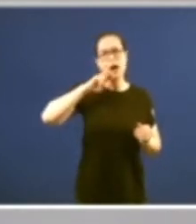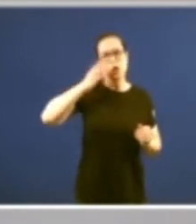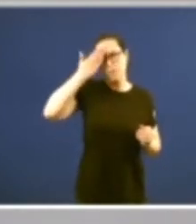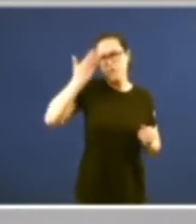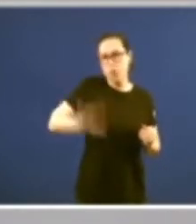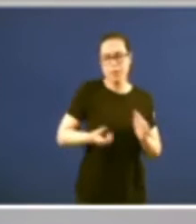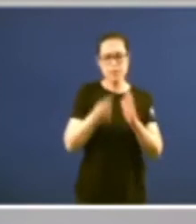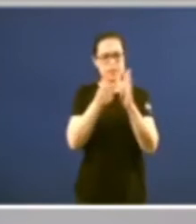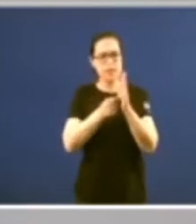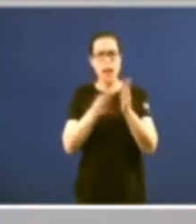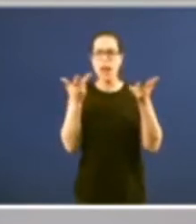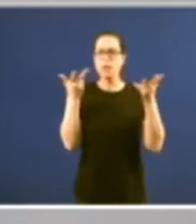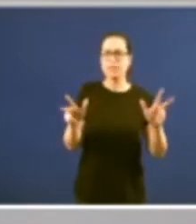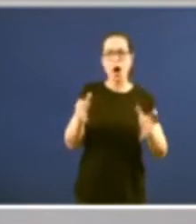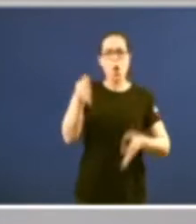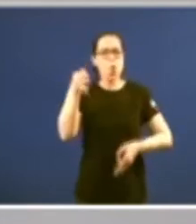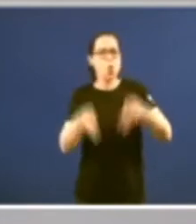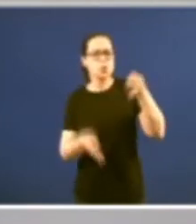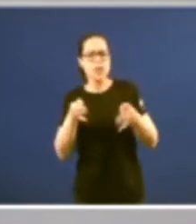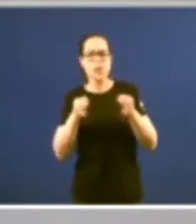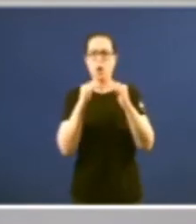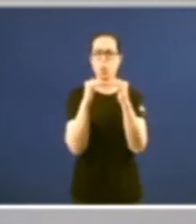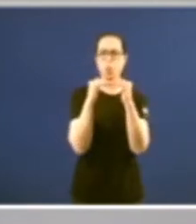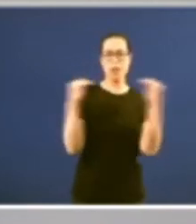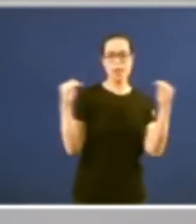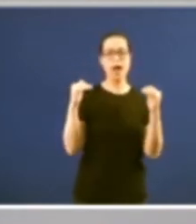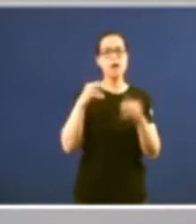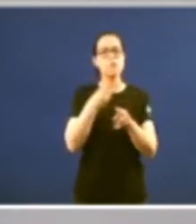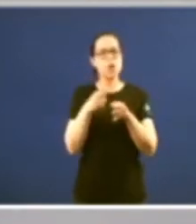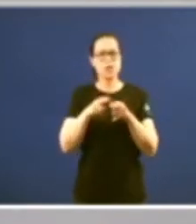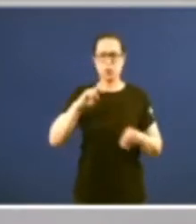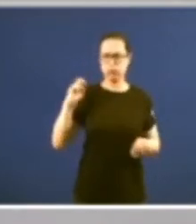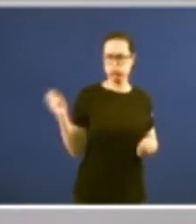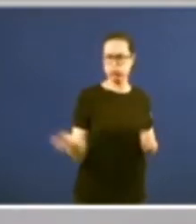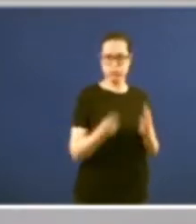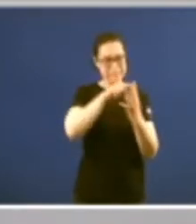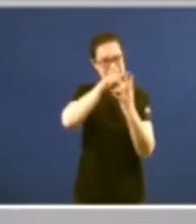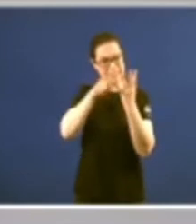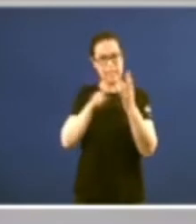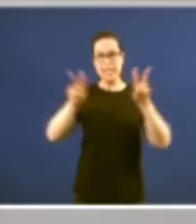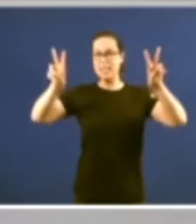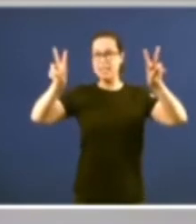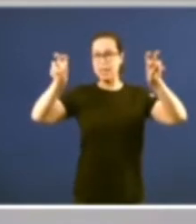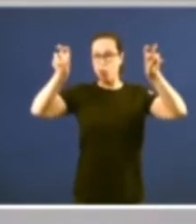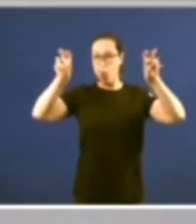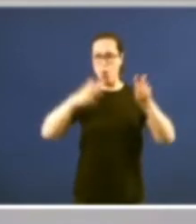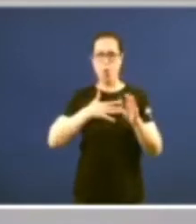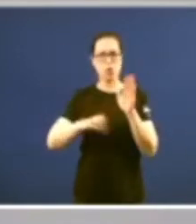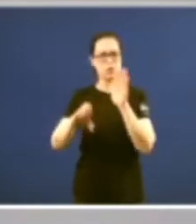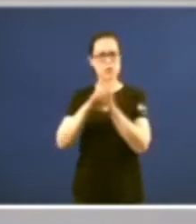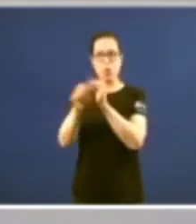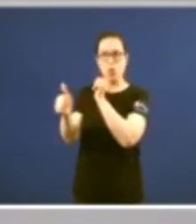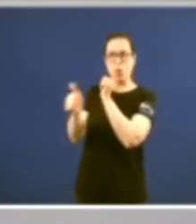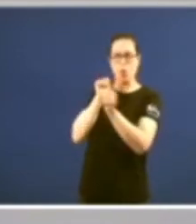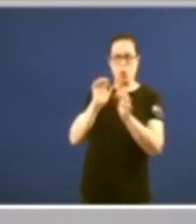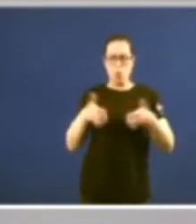de libertad justicia e igualdad y pluralismo político que recoge el título preliminar de nuestra Constitución